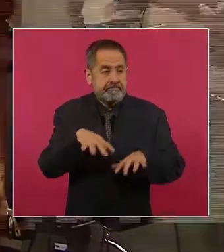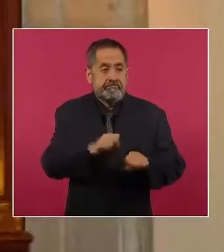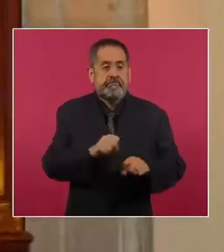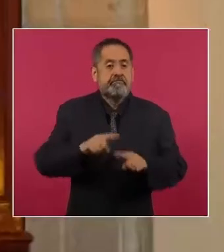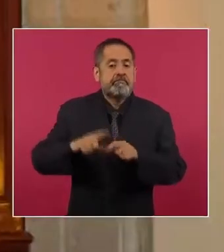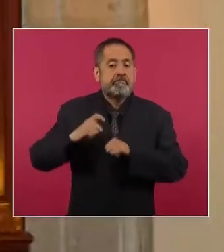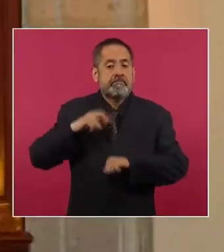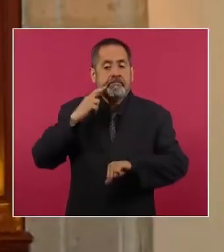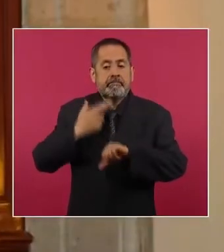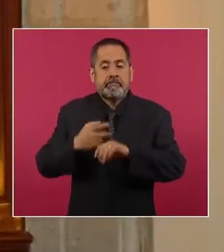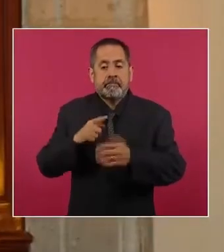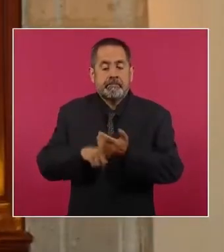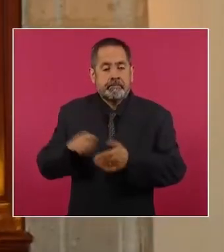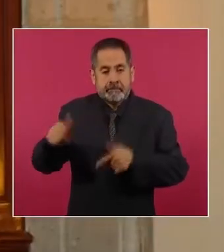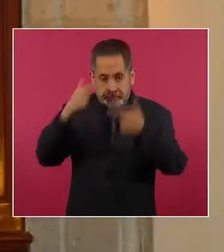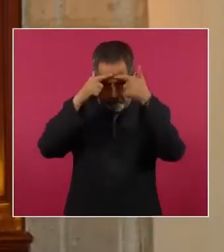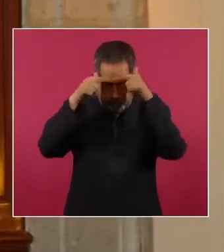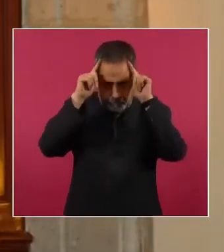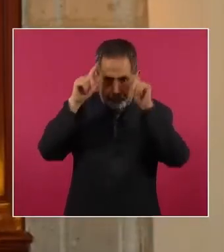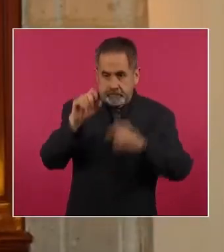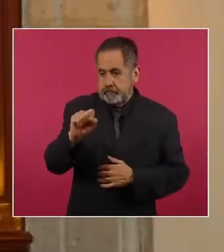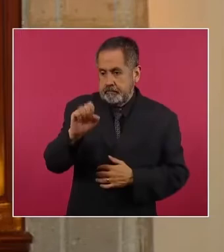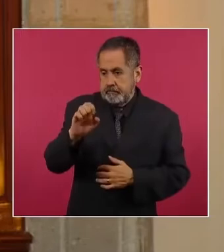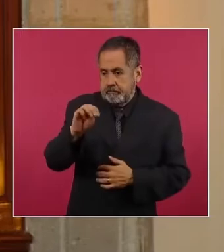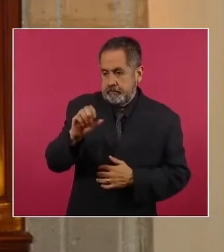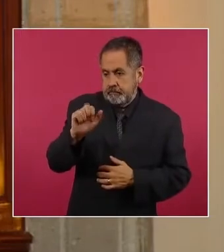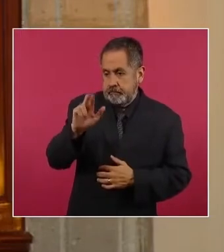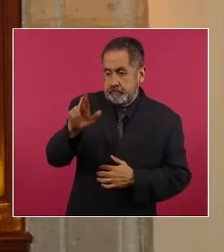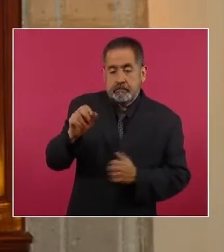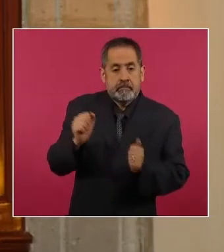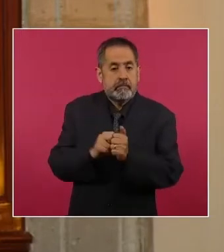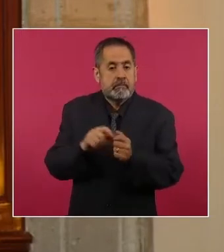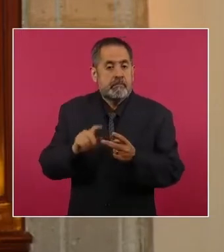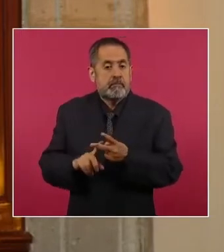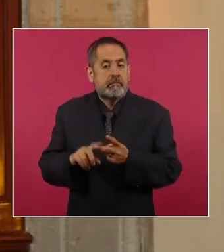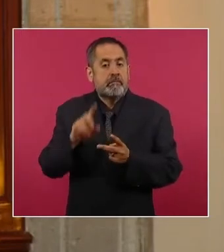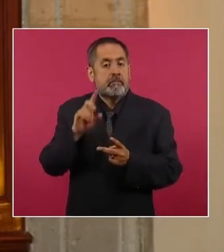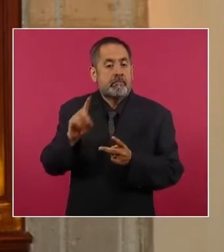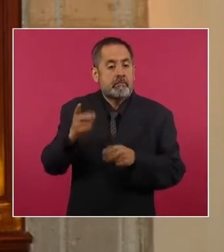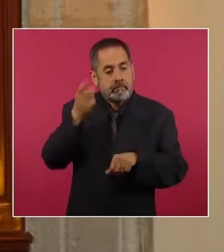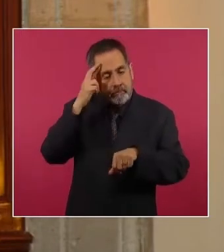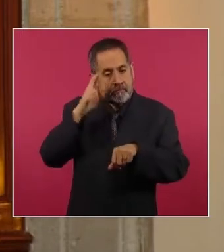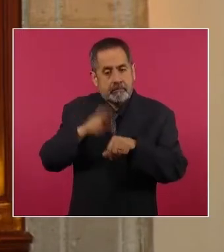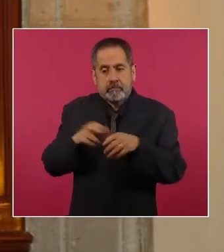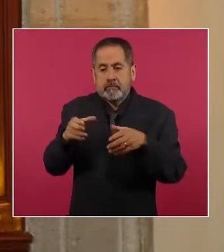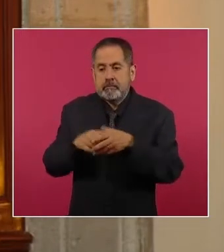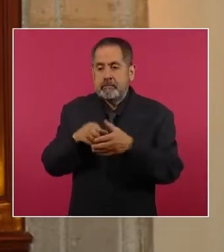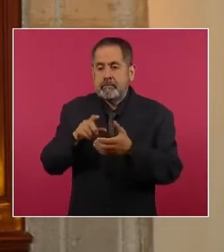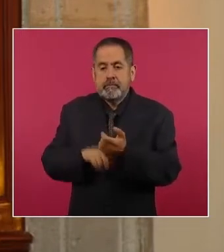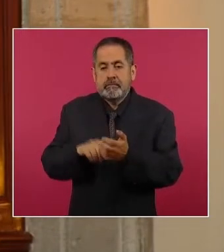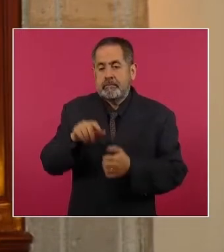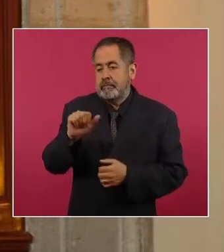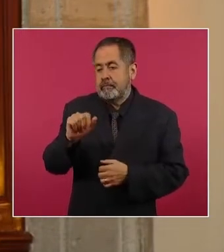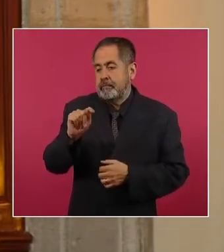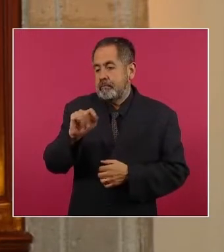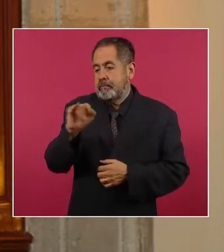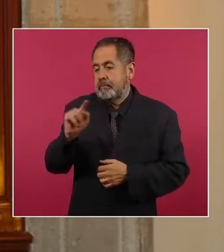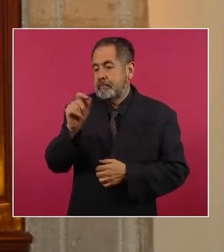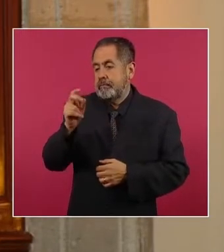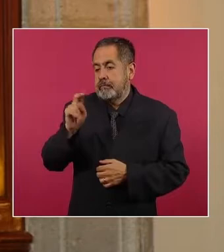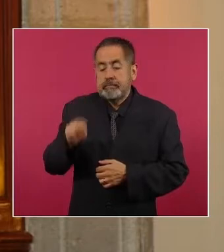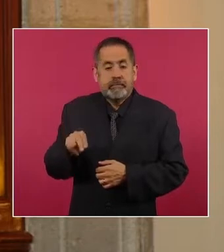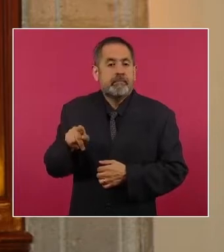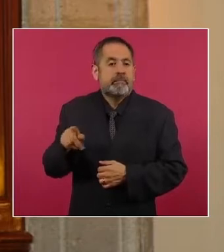Secretaría de la Marina y la Dirección de Seguridad Pública y Tránsito de Atizapán de Zaragoza. Fue un